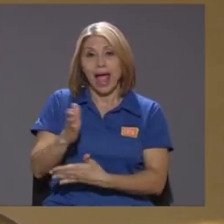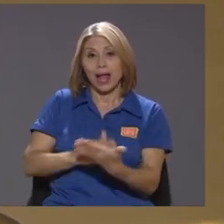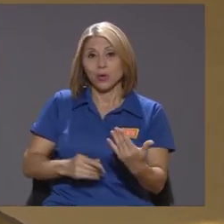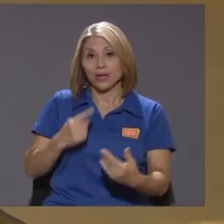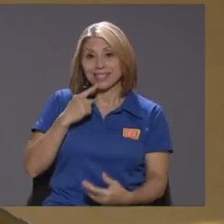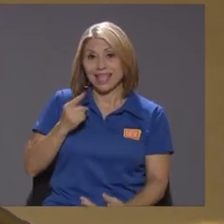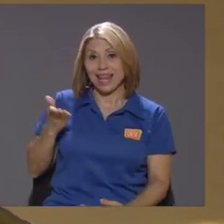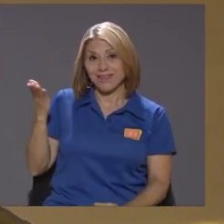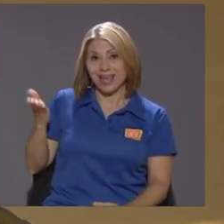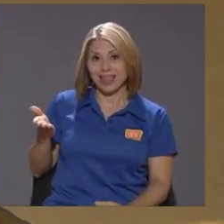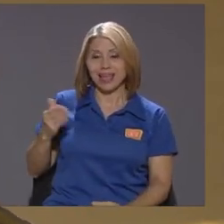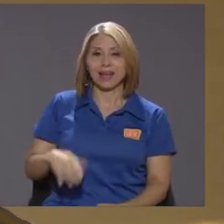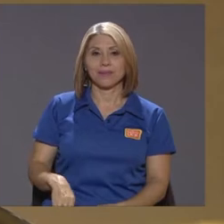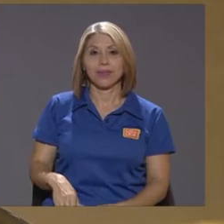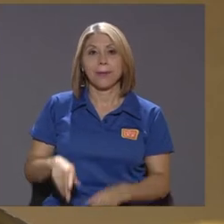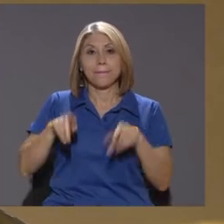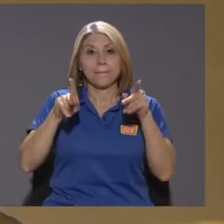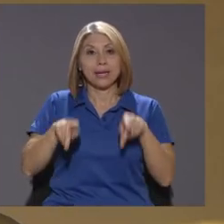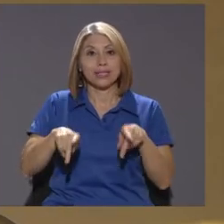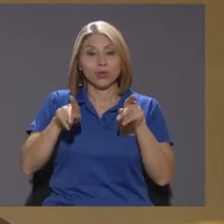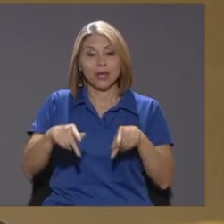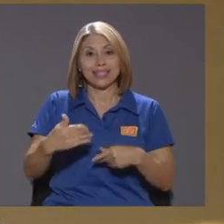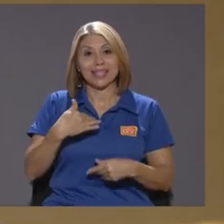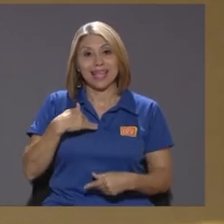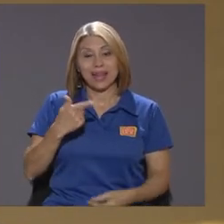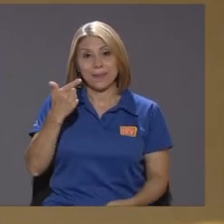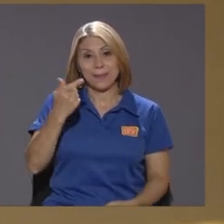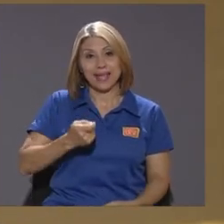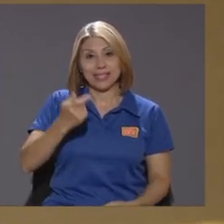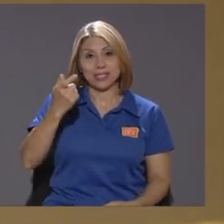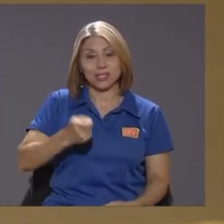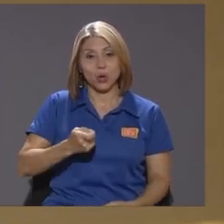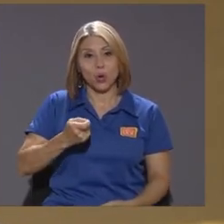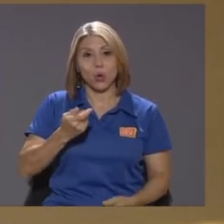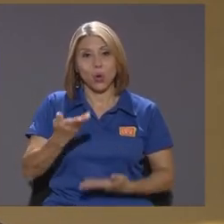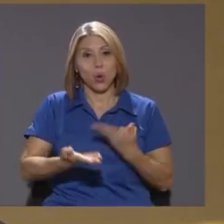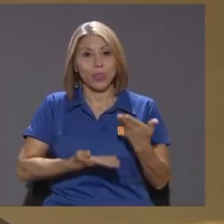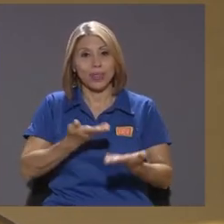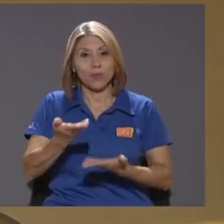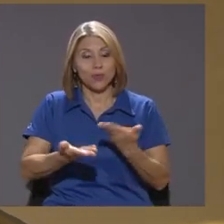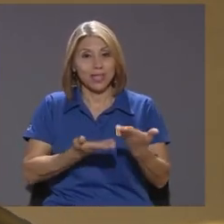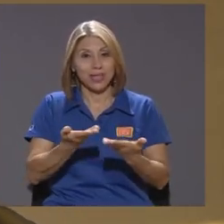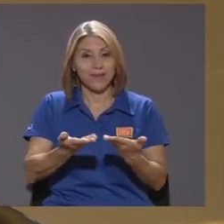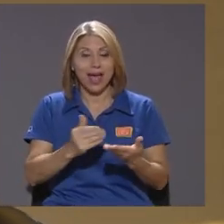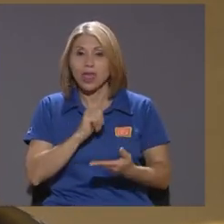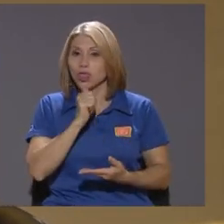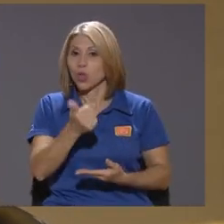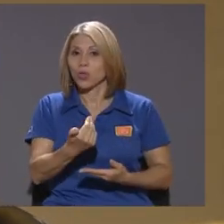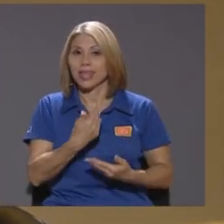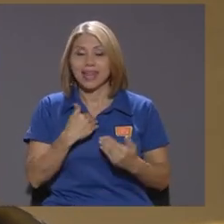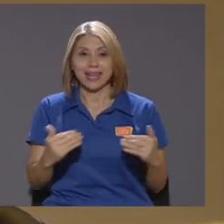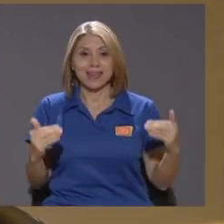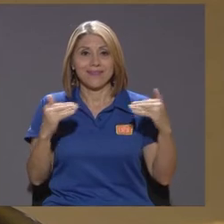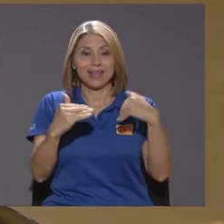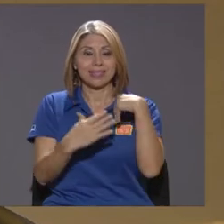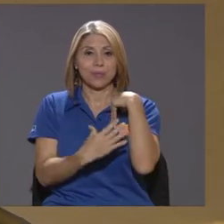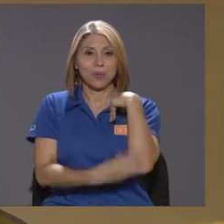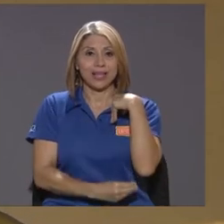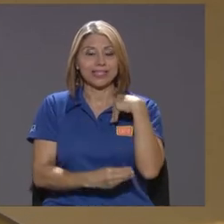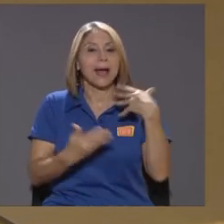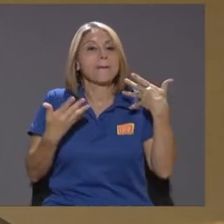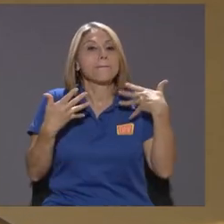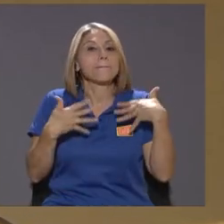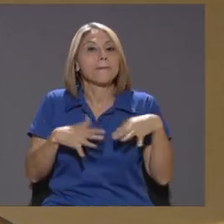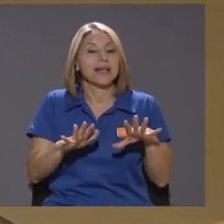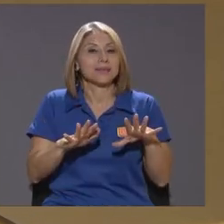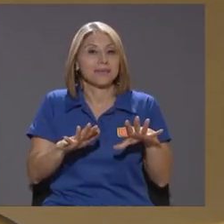quienes tenían una pensión contributiva no tenían niveles de pobreza sino que más bien eran los que no tenían